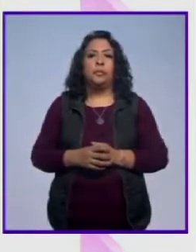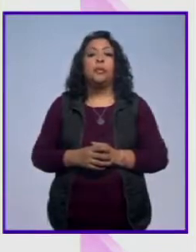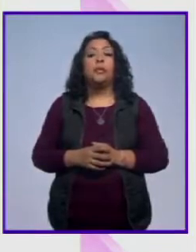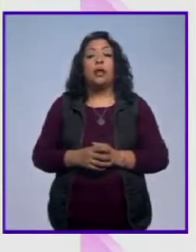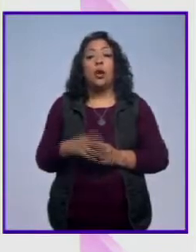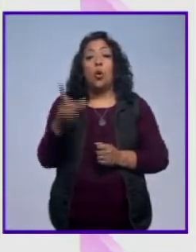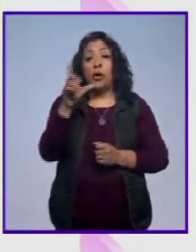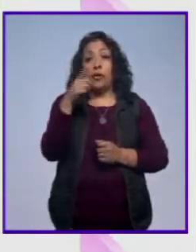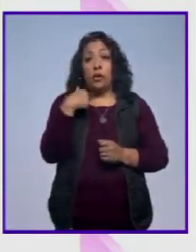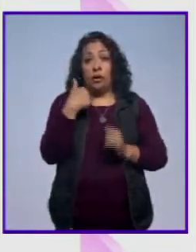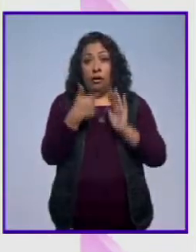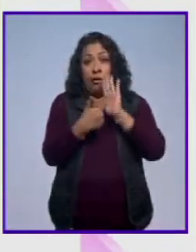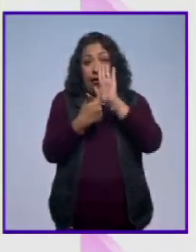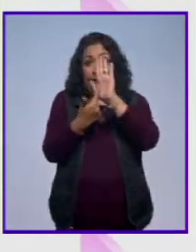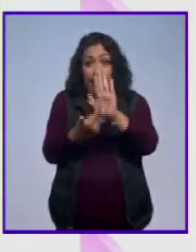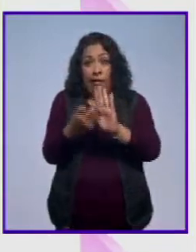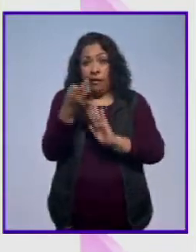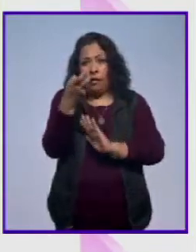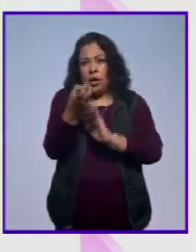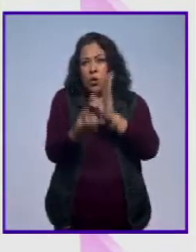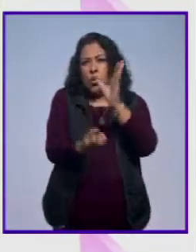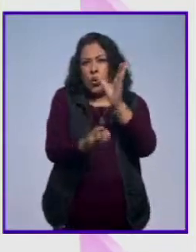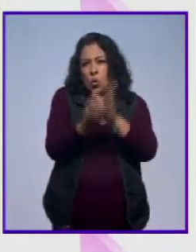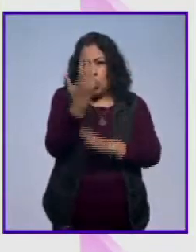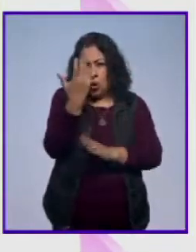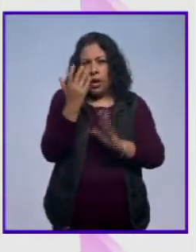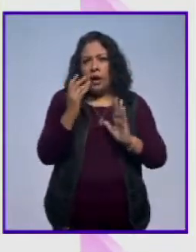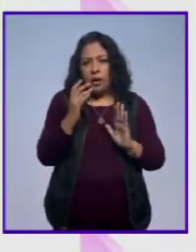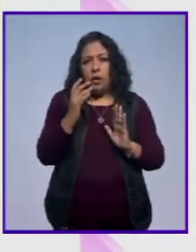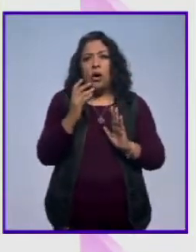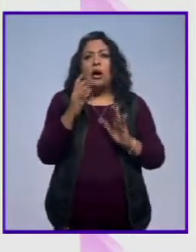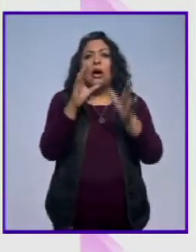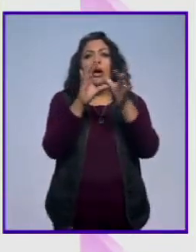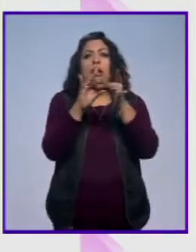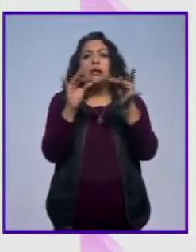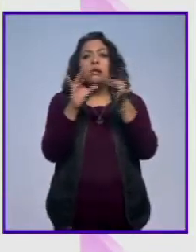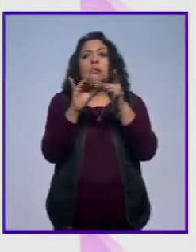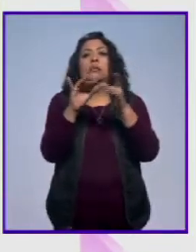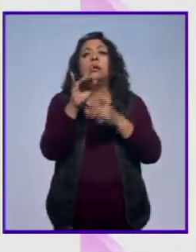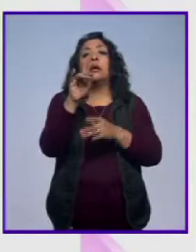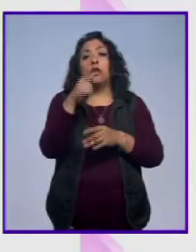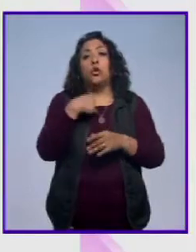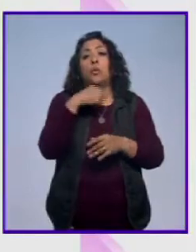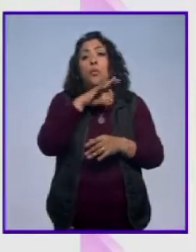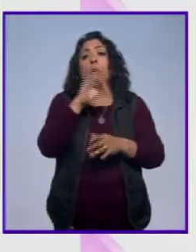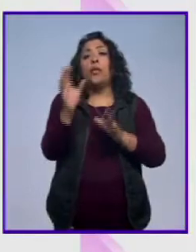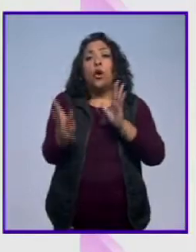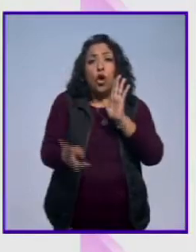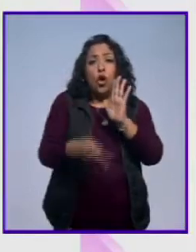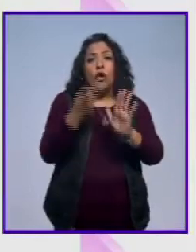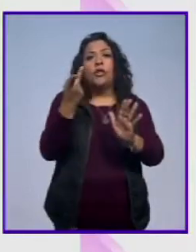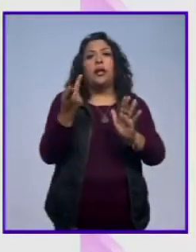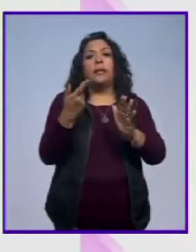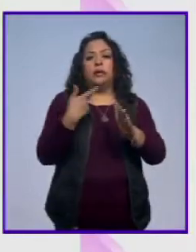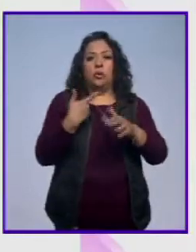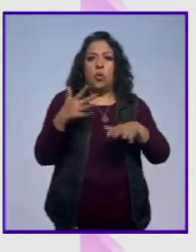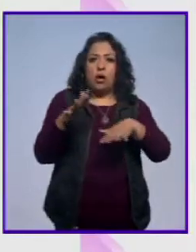El hecho de estar presentando algo nuevo, habla de que me he podido renovar, de que me he podido seguir